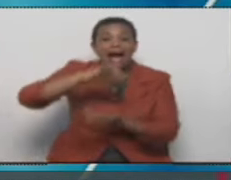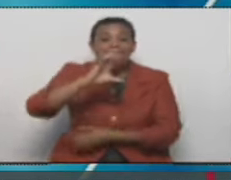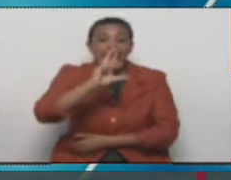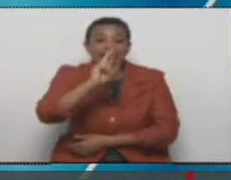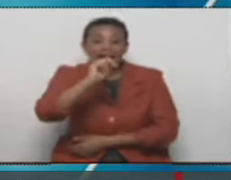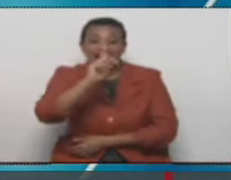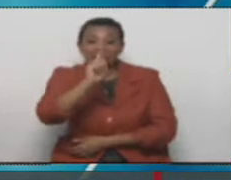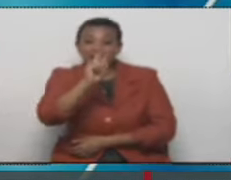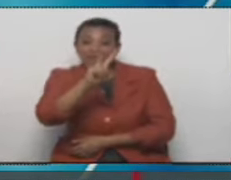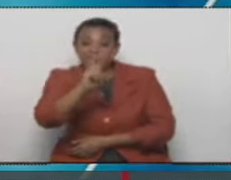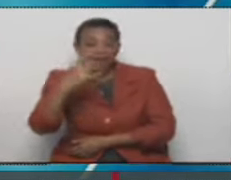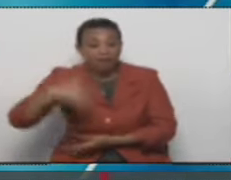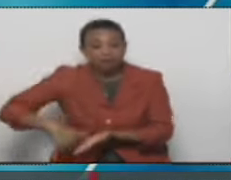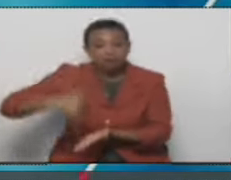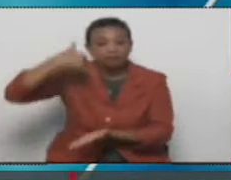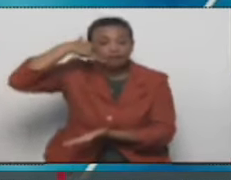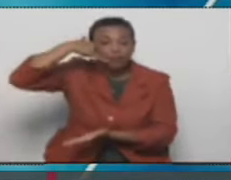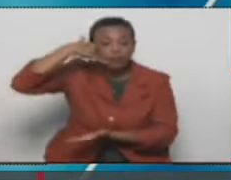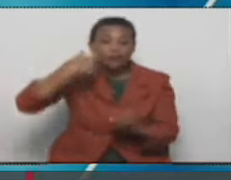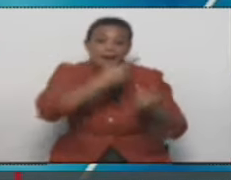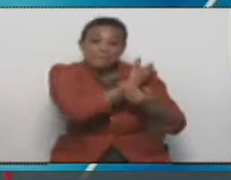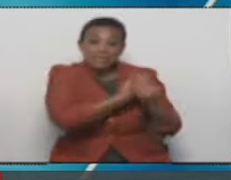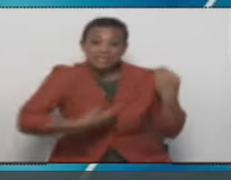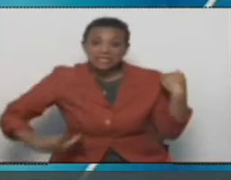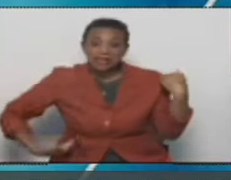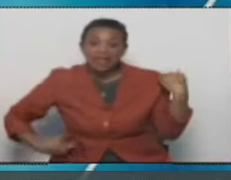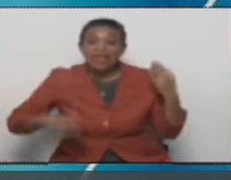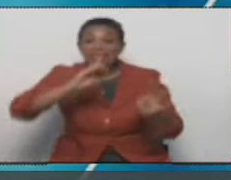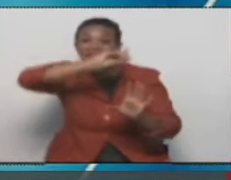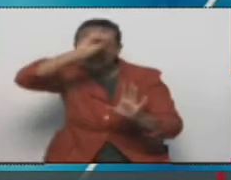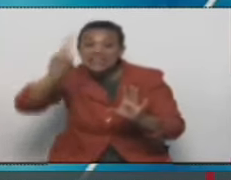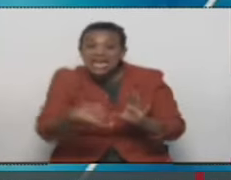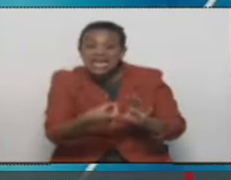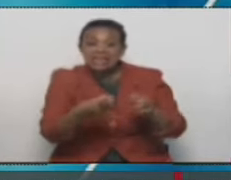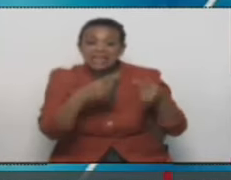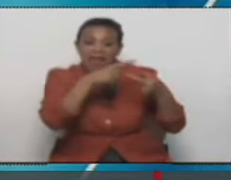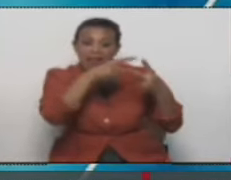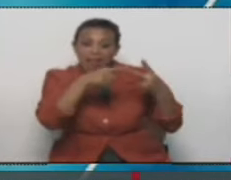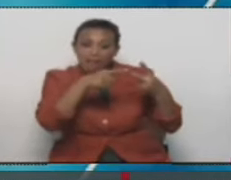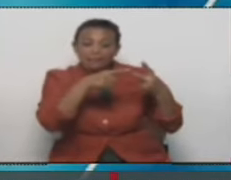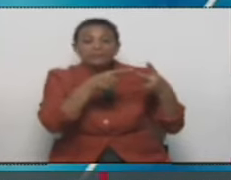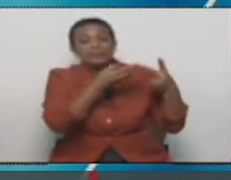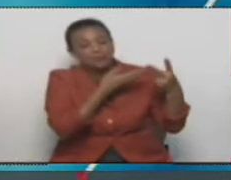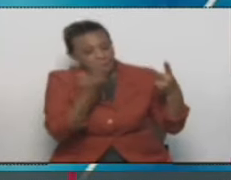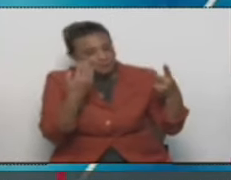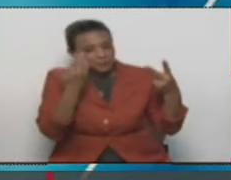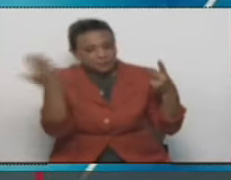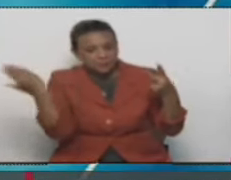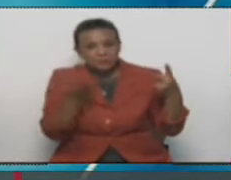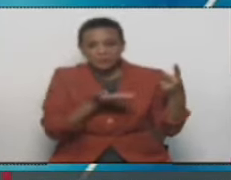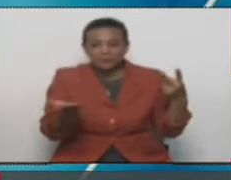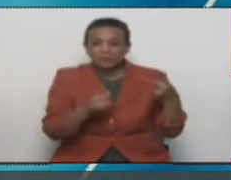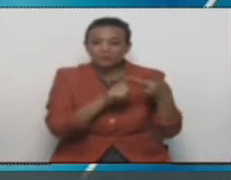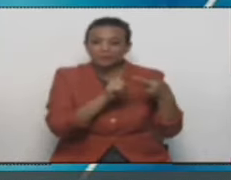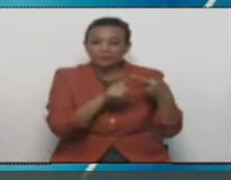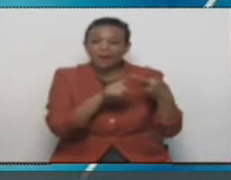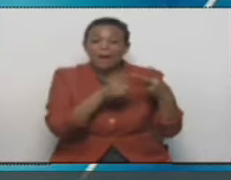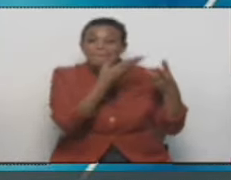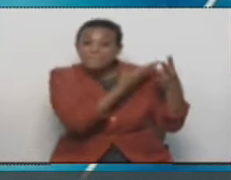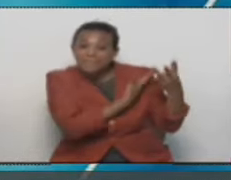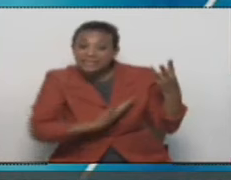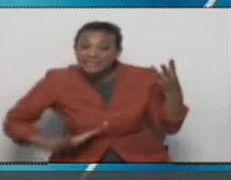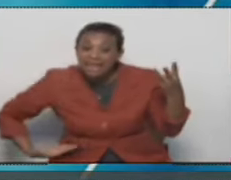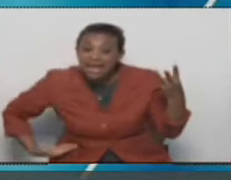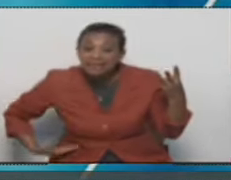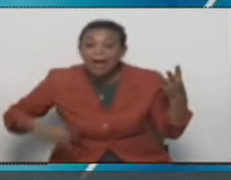Aldana. Presidente de Digitel, bienvenido. Luis Bernardo Pérez. El presidente